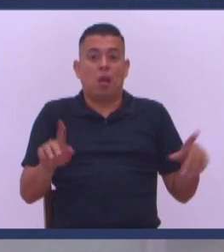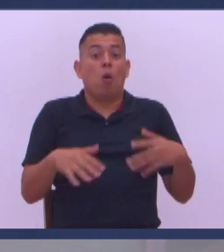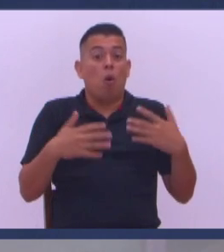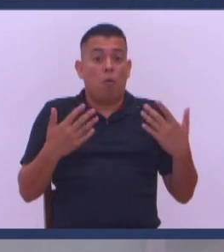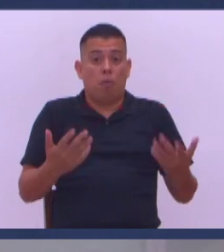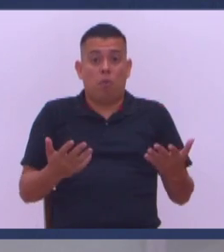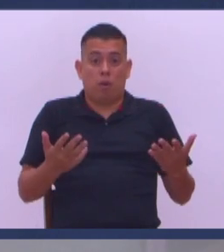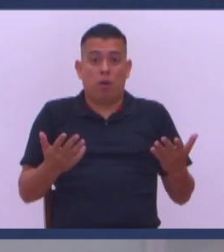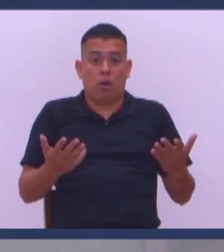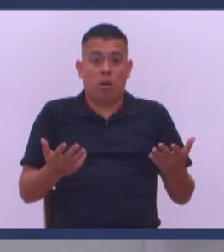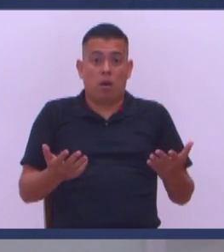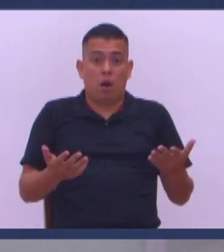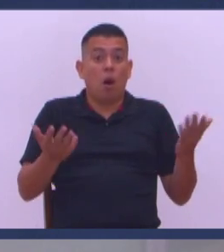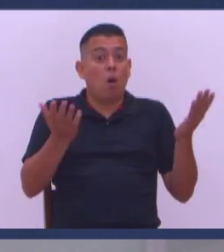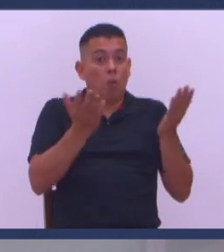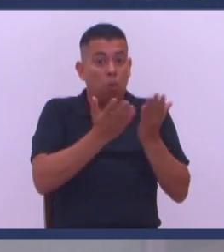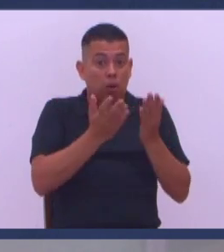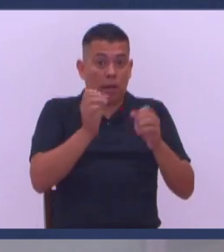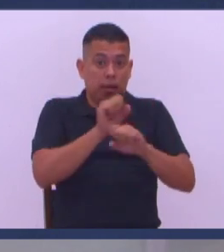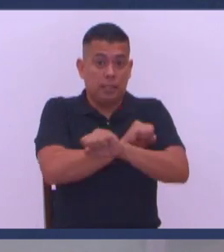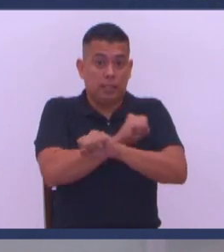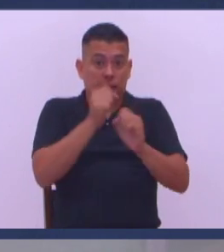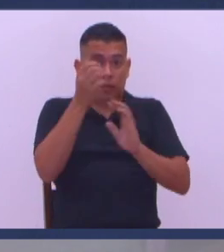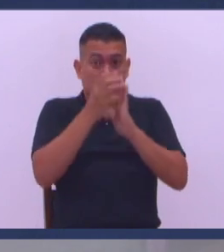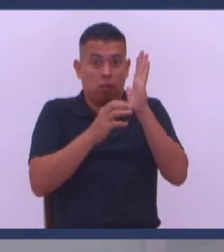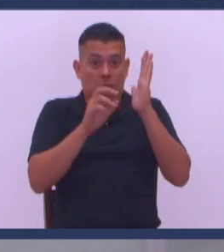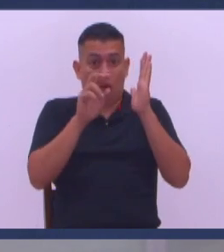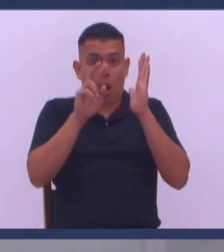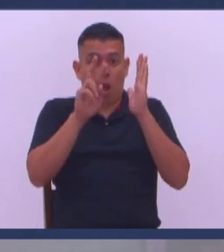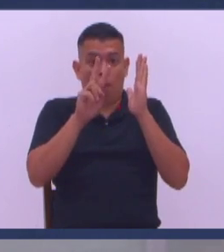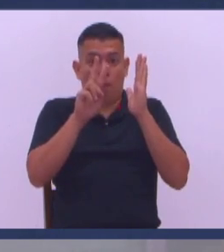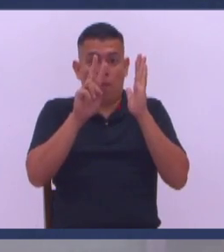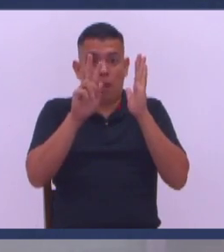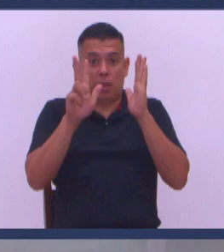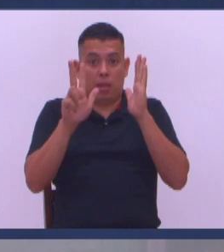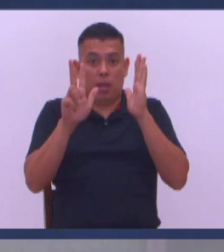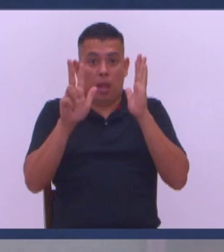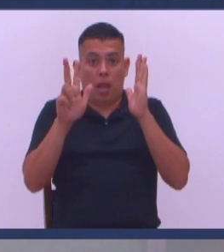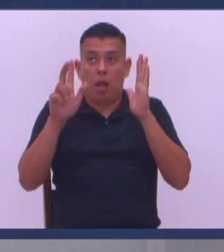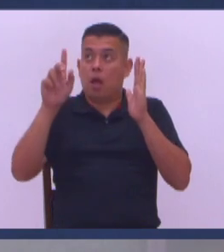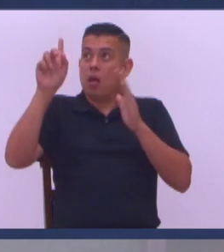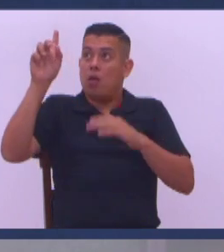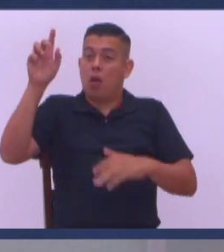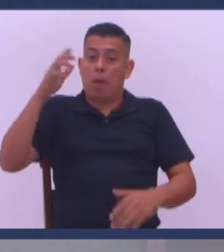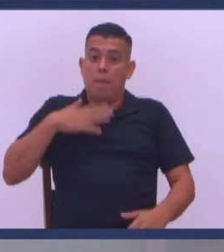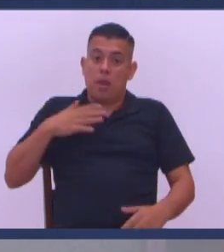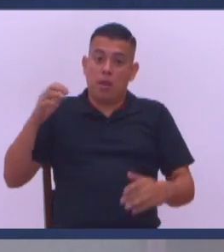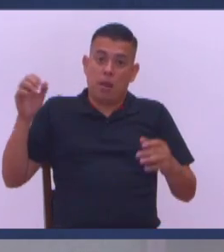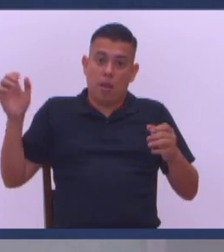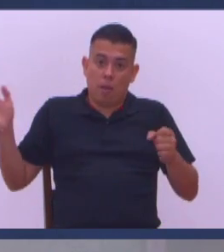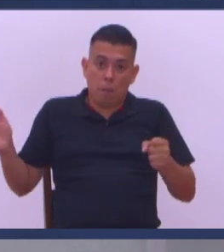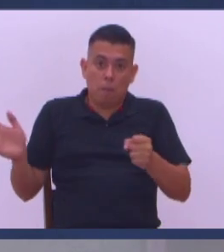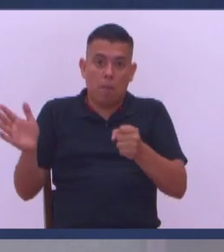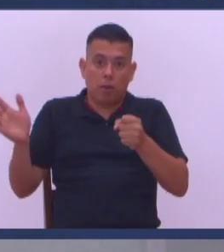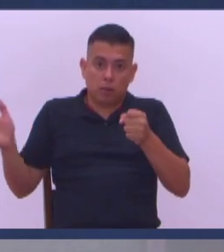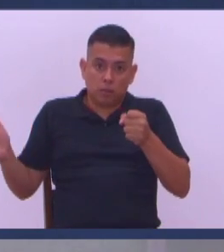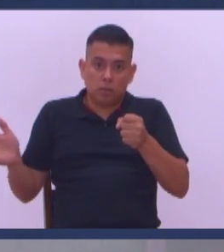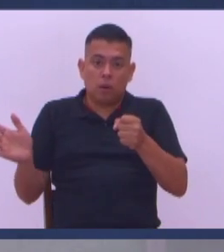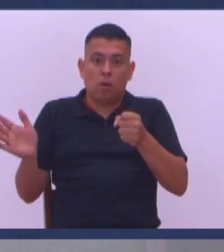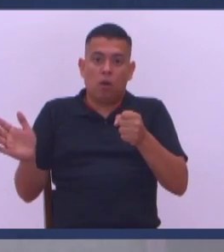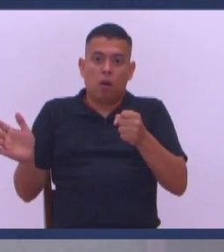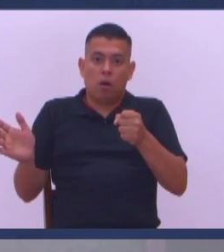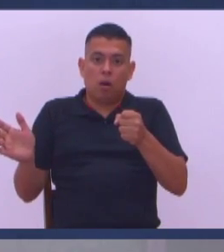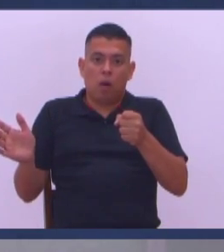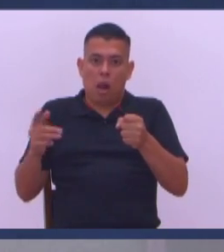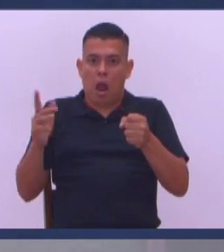¿Por qué? Por lo que dice El Salmo 23 Si el es tu pastor Nada te va a faltar Pero ese